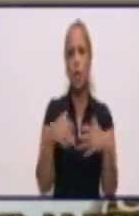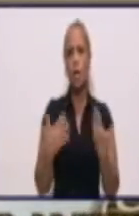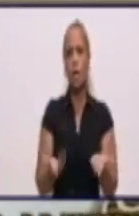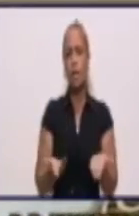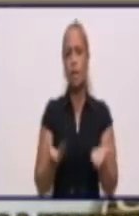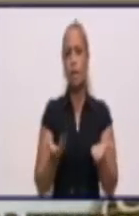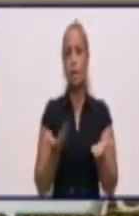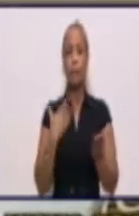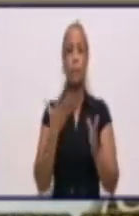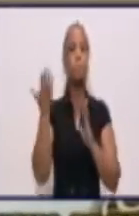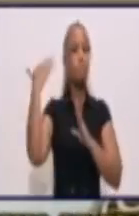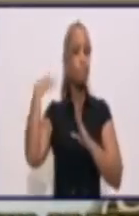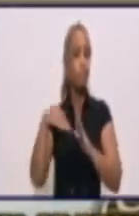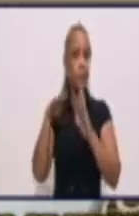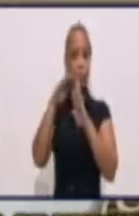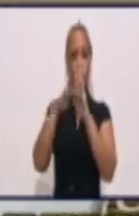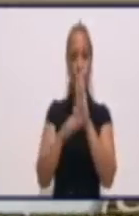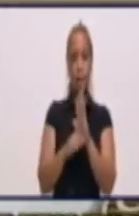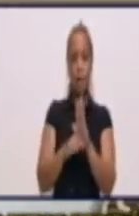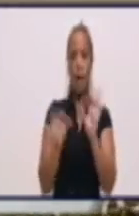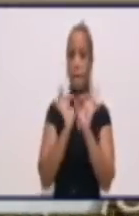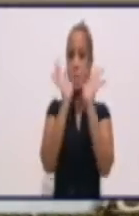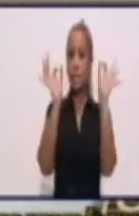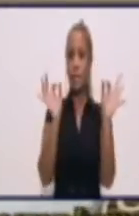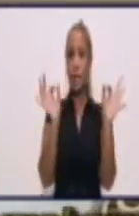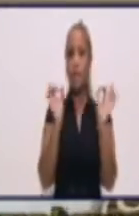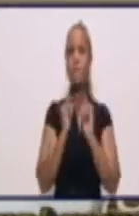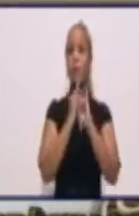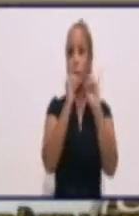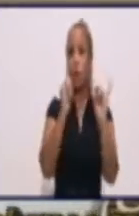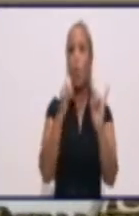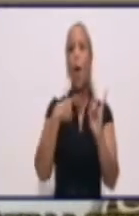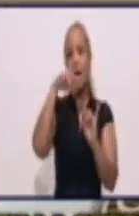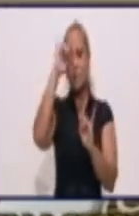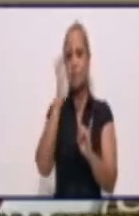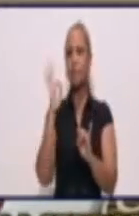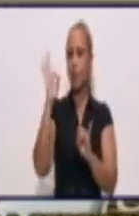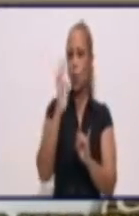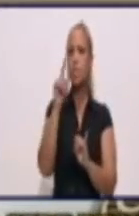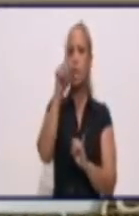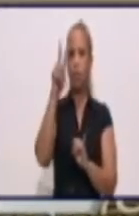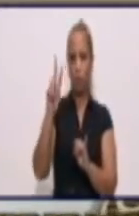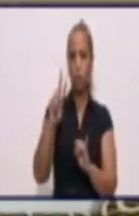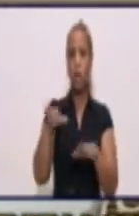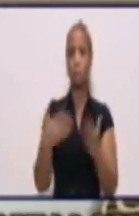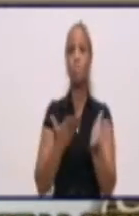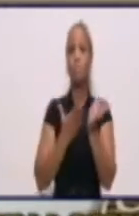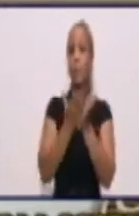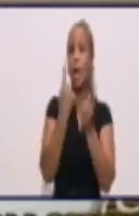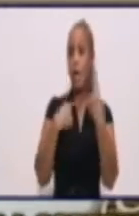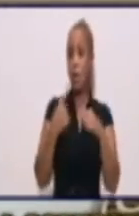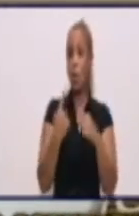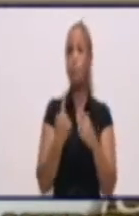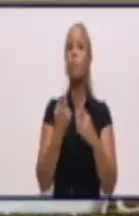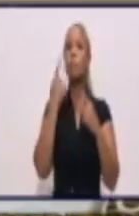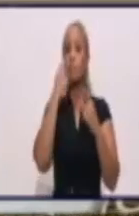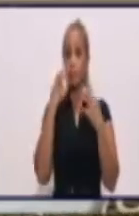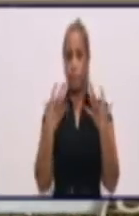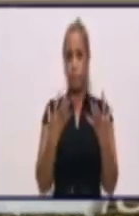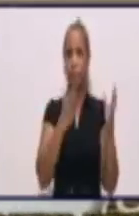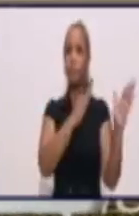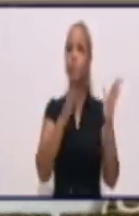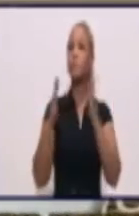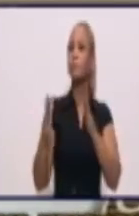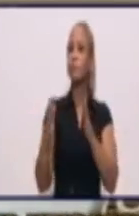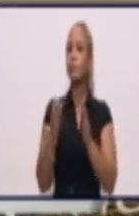panel informativo. Frecuencia 12 lo asume, y eso es un reto en la televisión. No es solamente usar un espacio